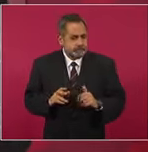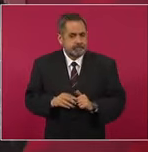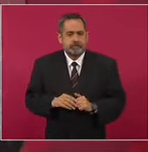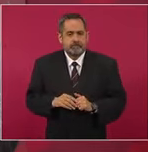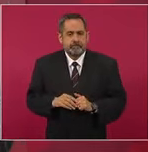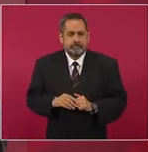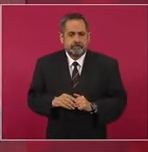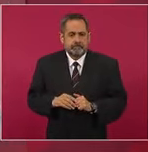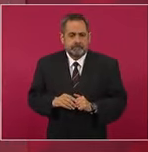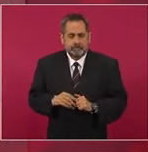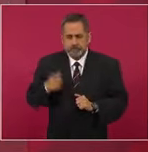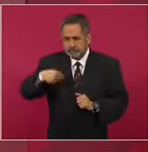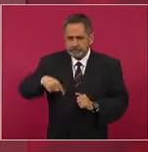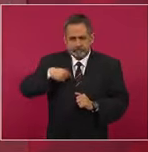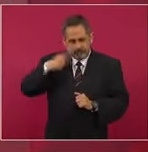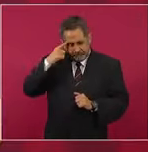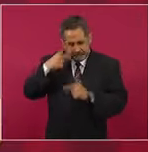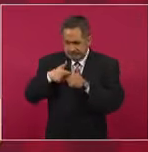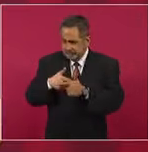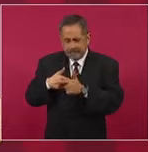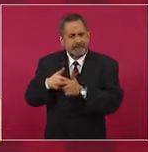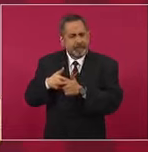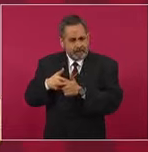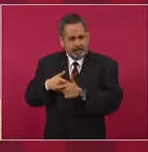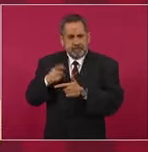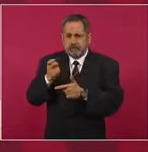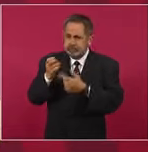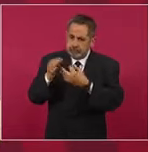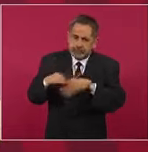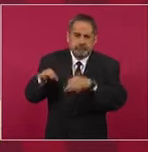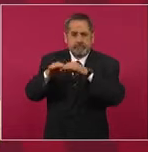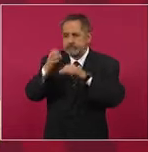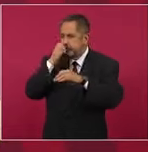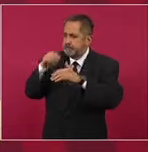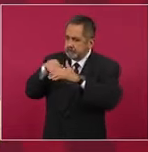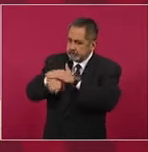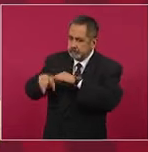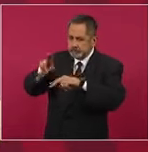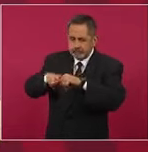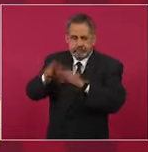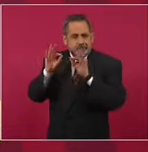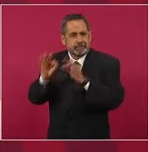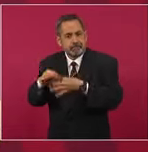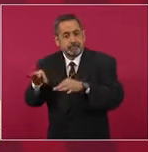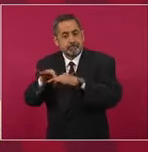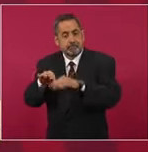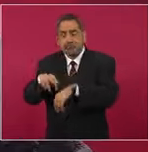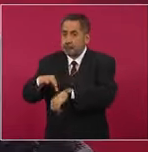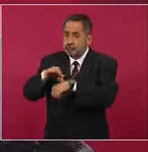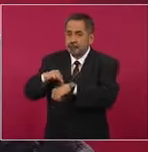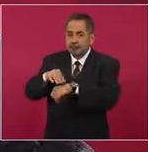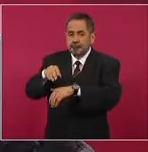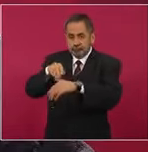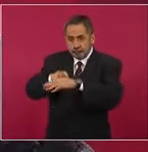y nosotros insistimos de que era importante el regreso a clases presenciales